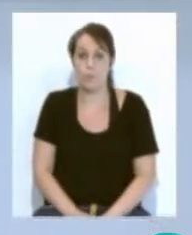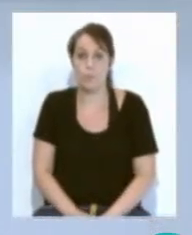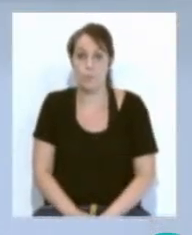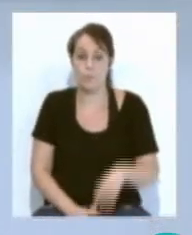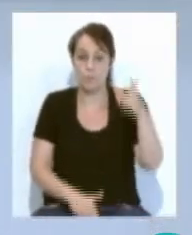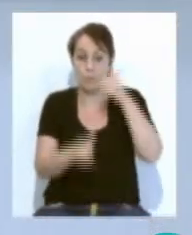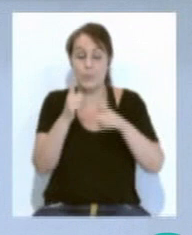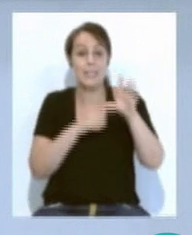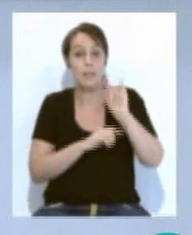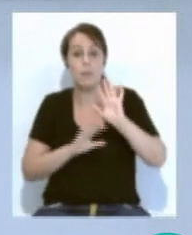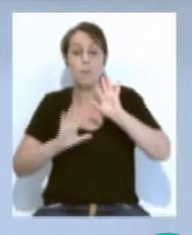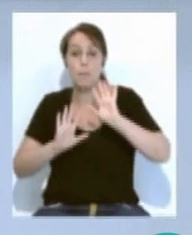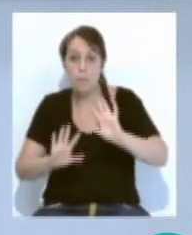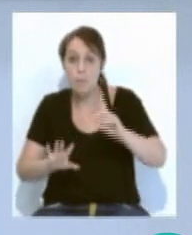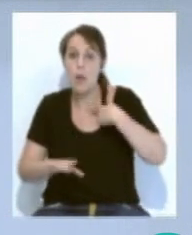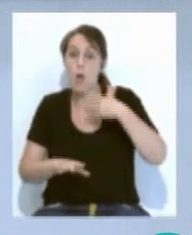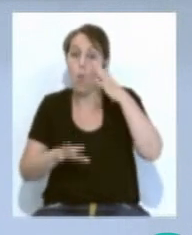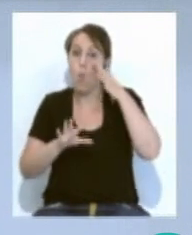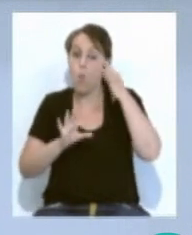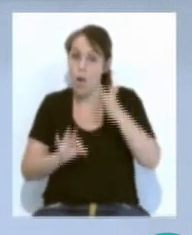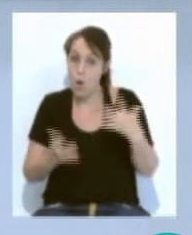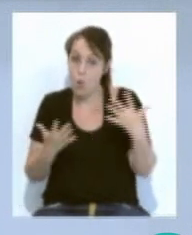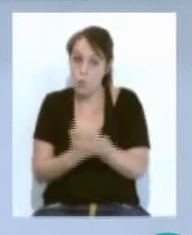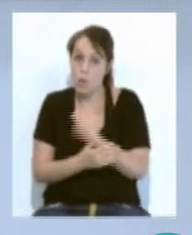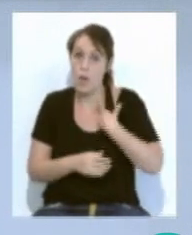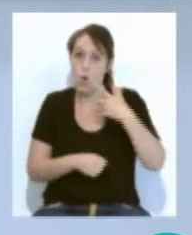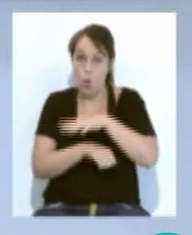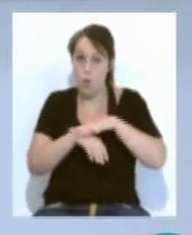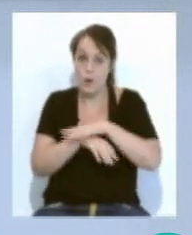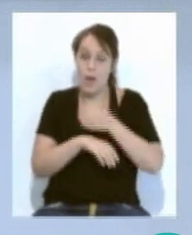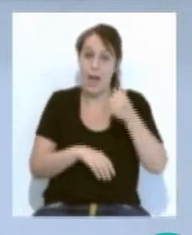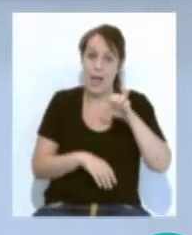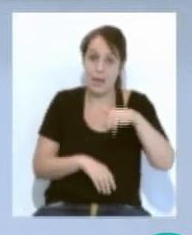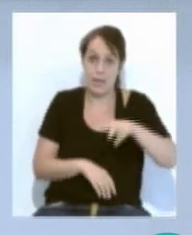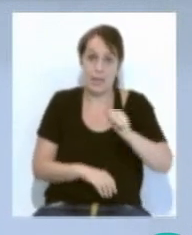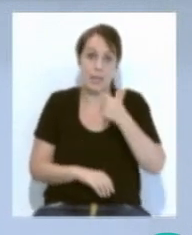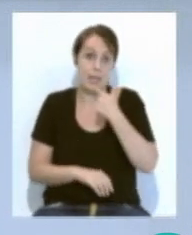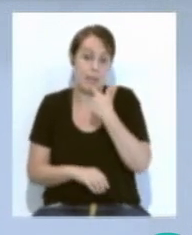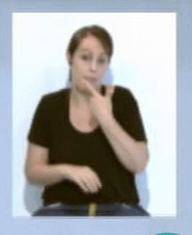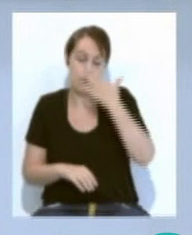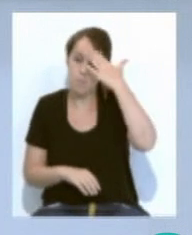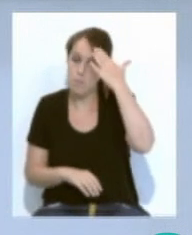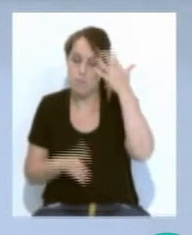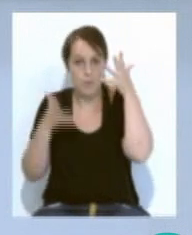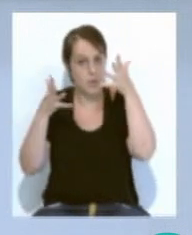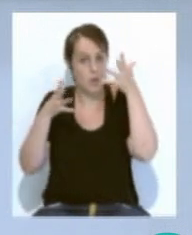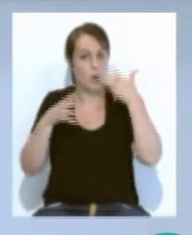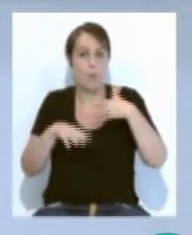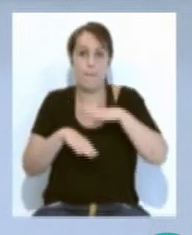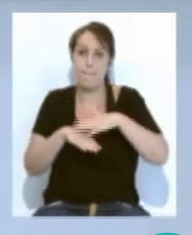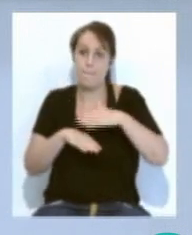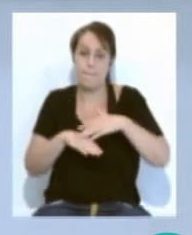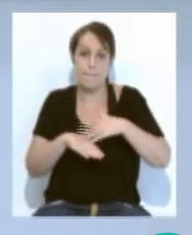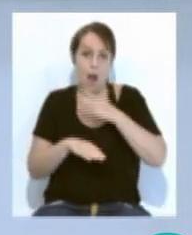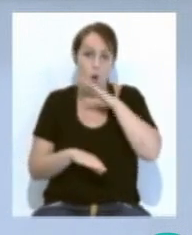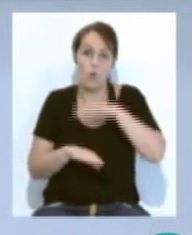Viajar sí, pero con todas las precauciones desde el Gobierno y AENA señalan algunos de los principales consejos que se deben tener en cuenta